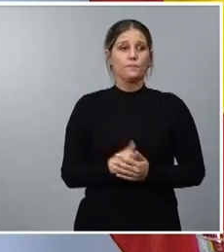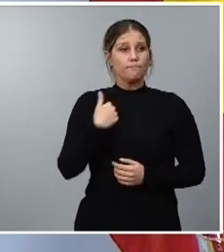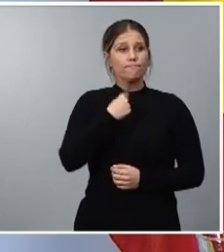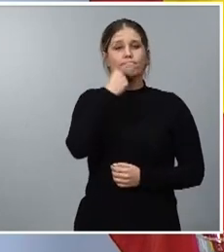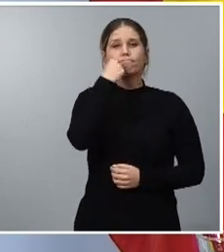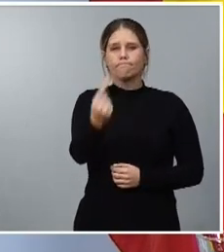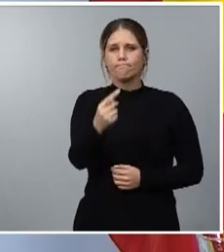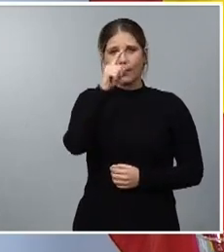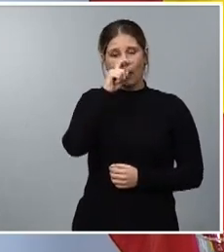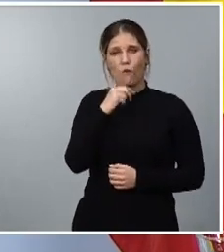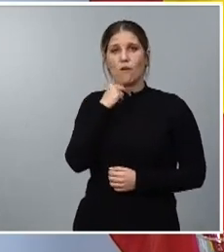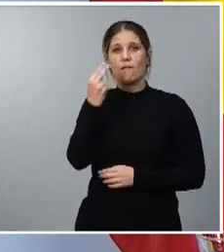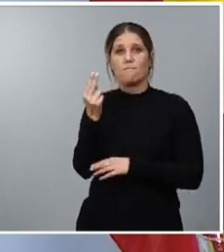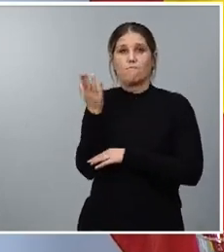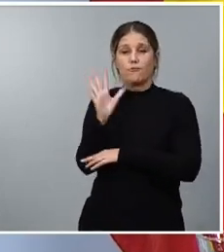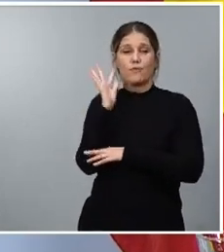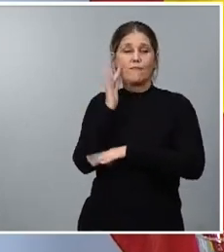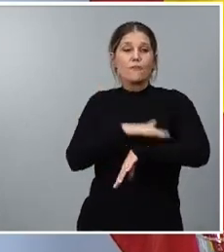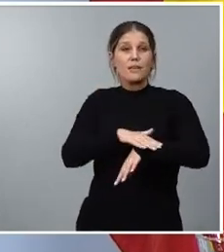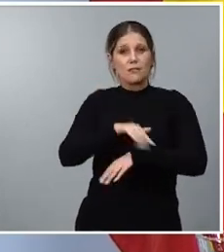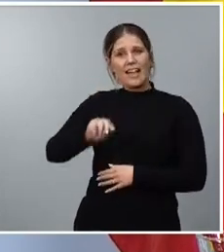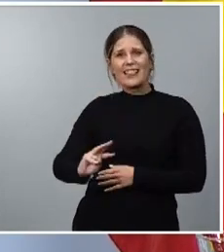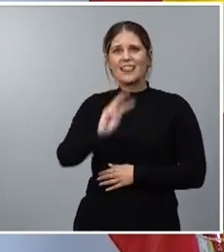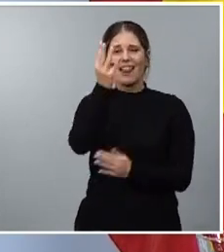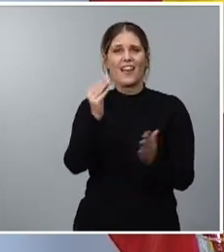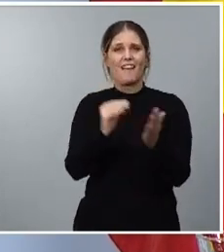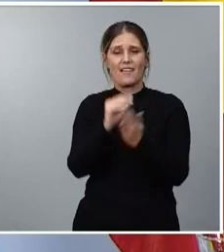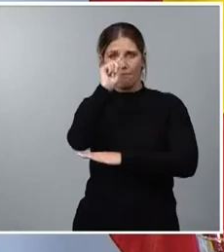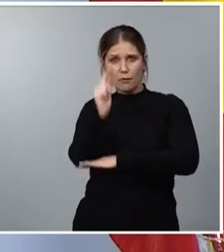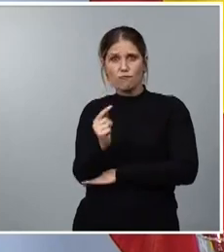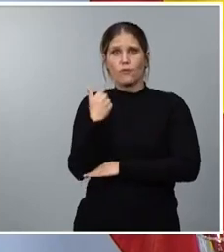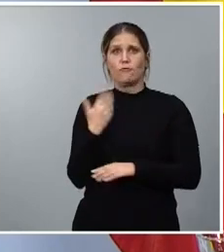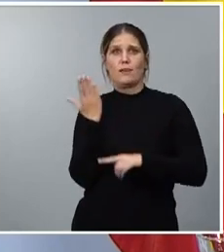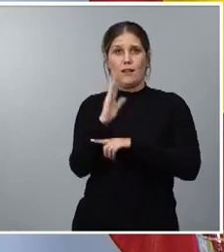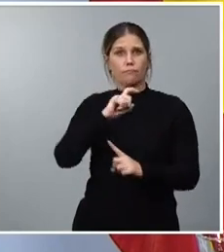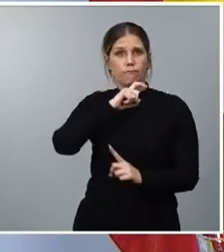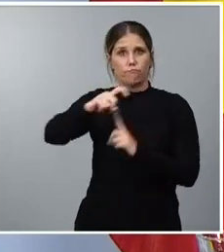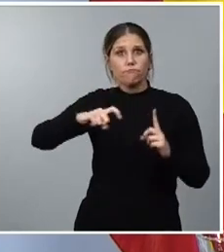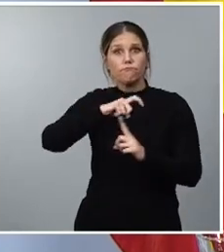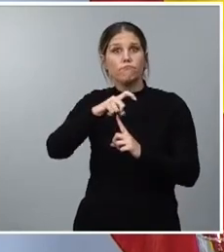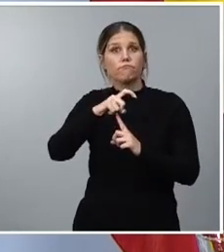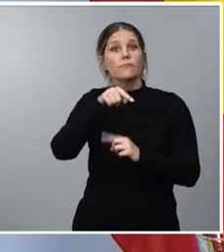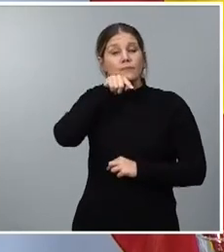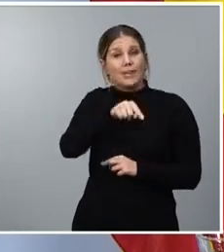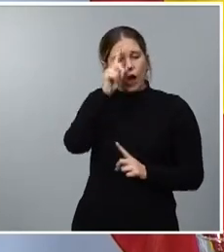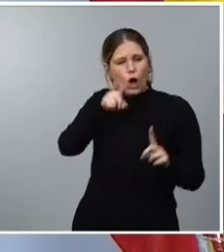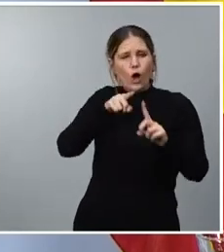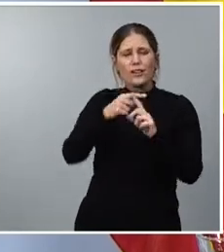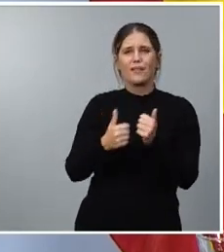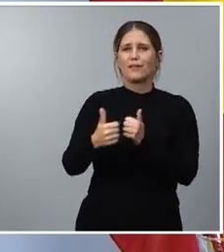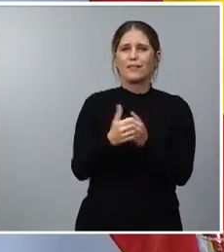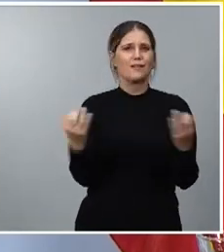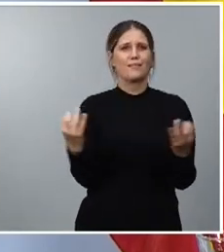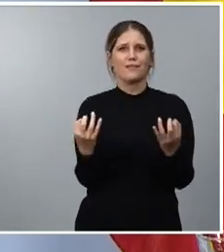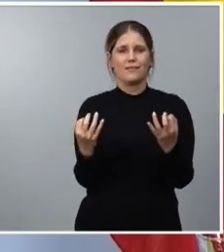ministra portavoz, y yo también lo hago, son los terceros que de forma consecutiva hemos presentado y que tienen como objetivo prioritario